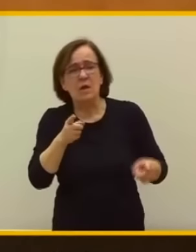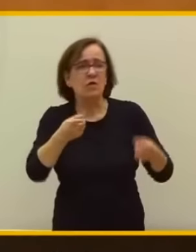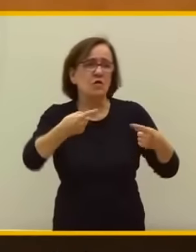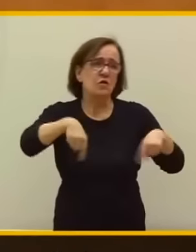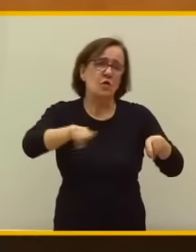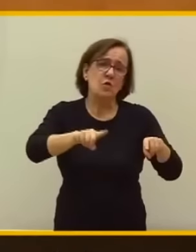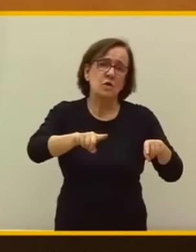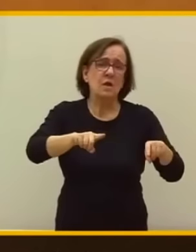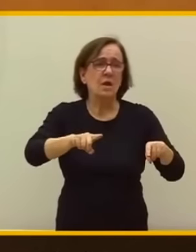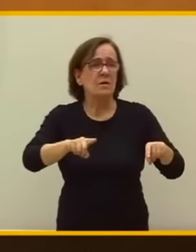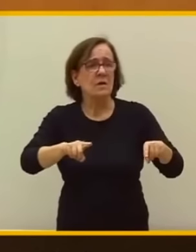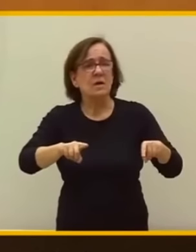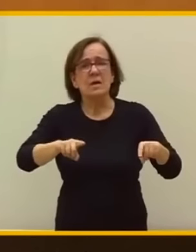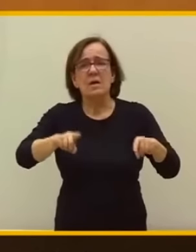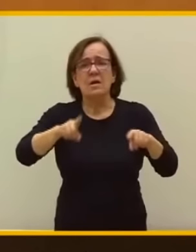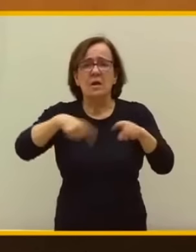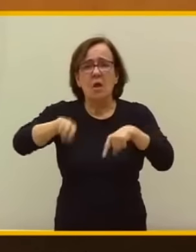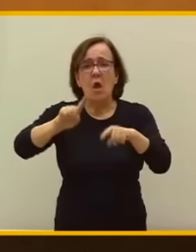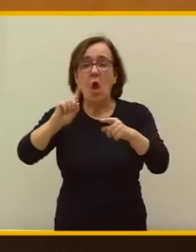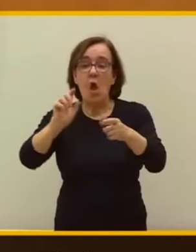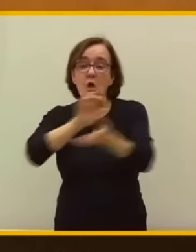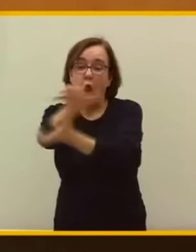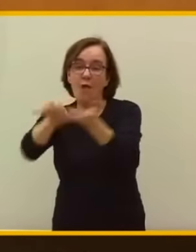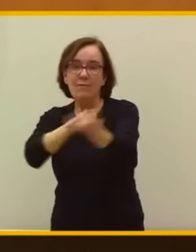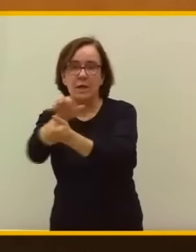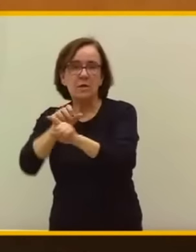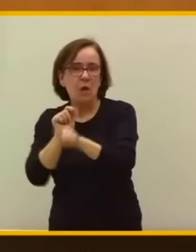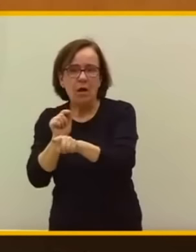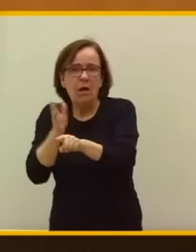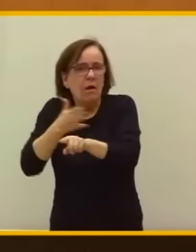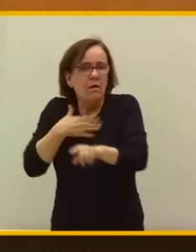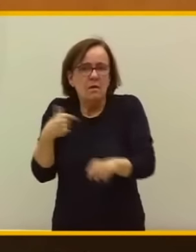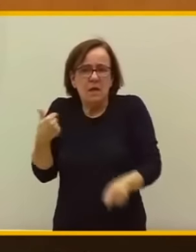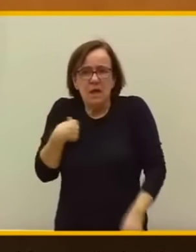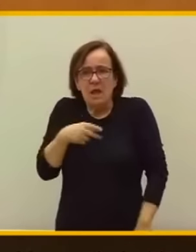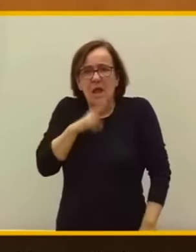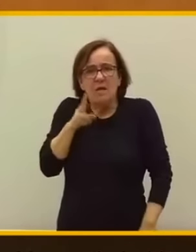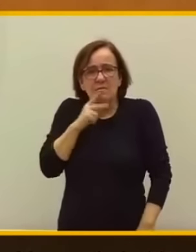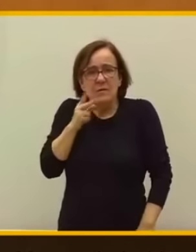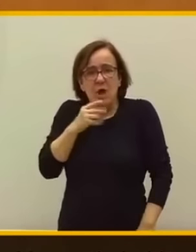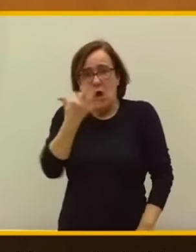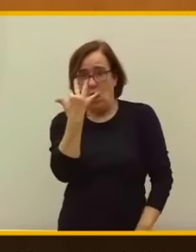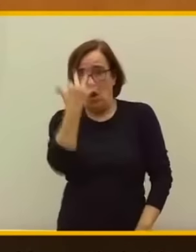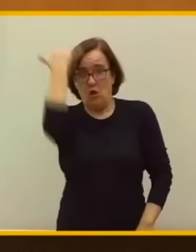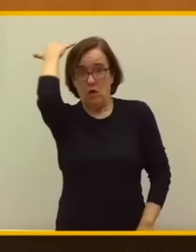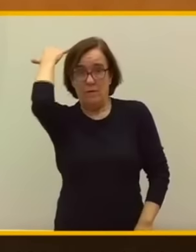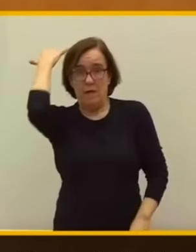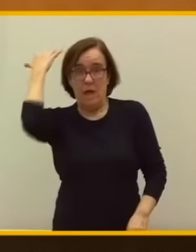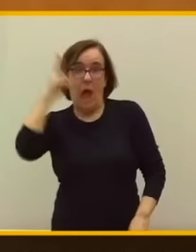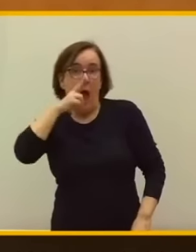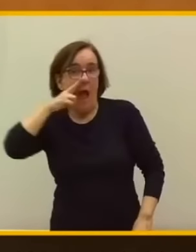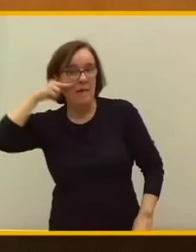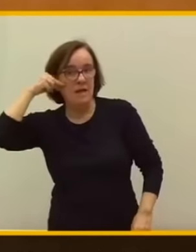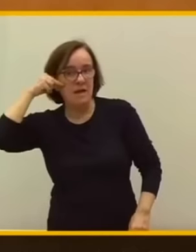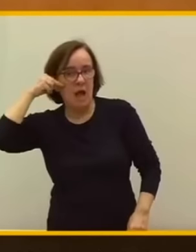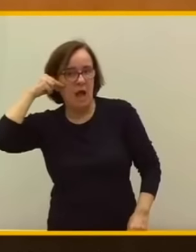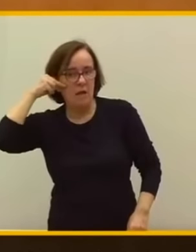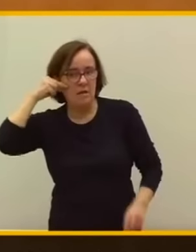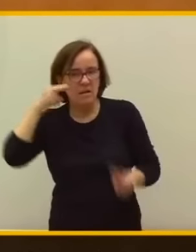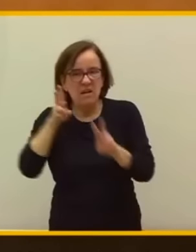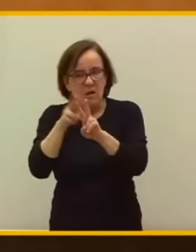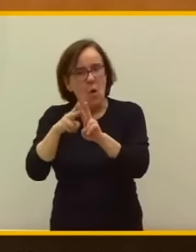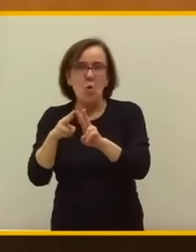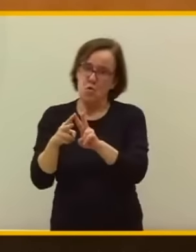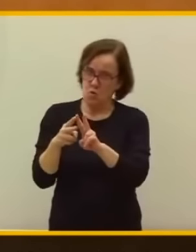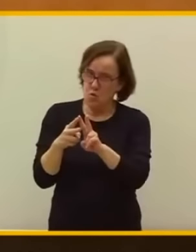ustedes de conflicto, si quieren, hablo de Ortega Smith y de Abascal. A ver qué conflicto hay